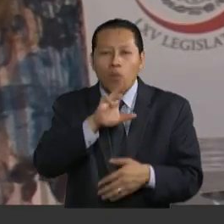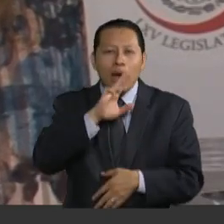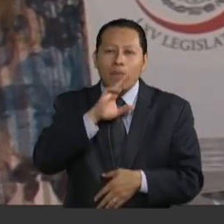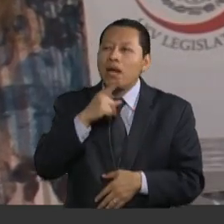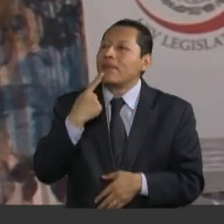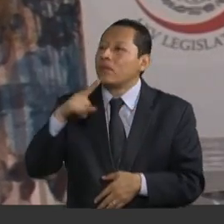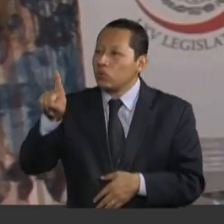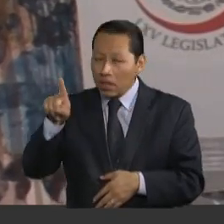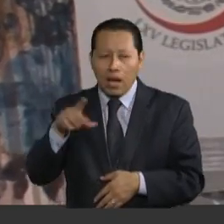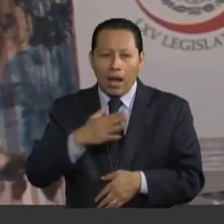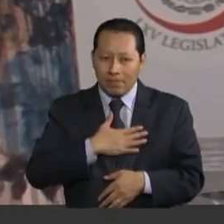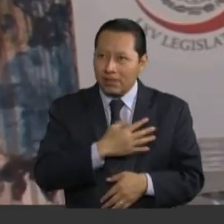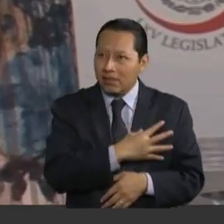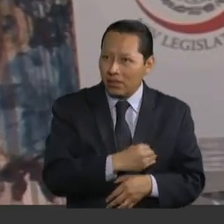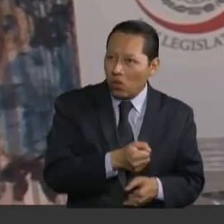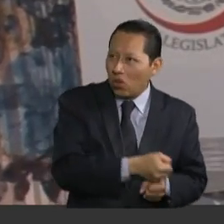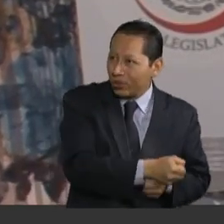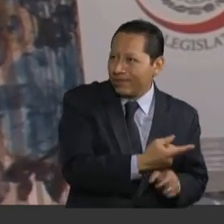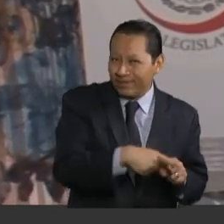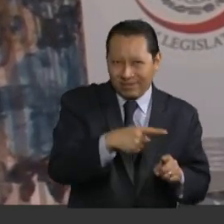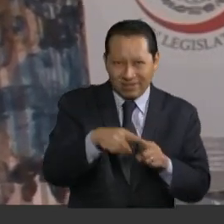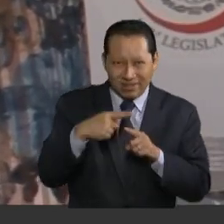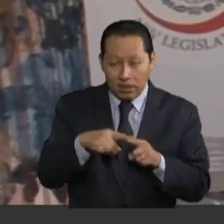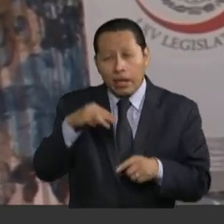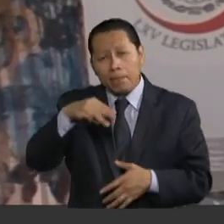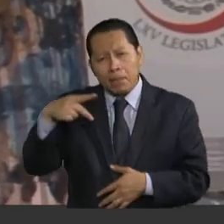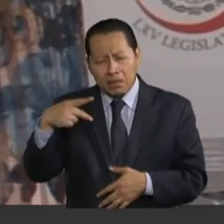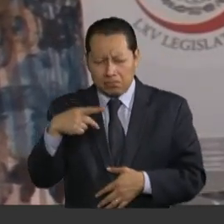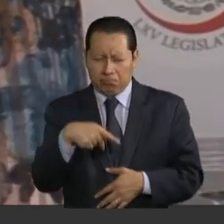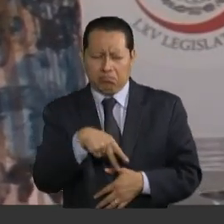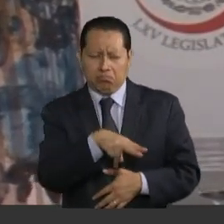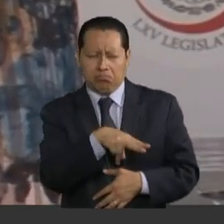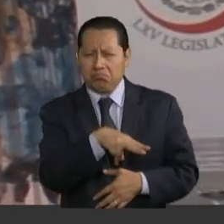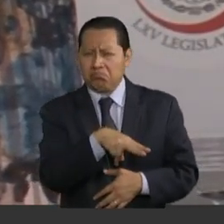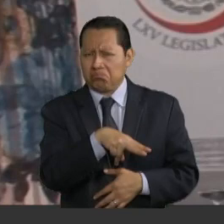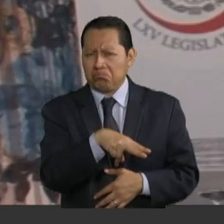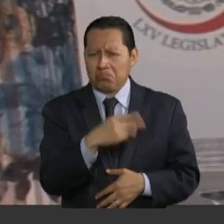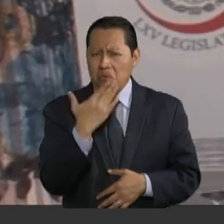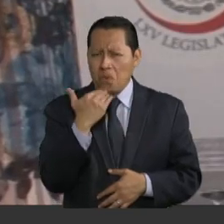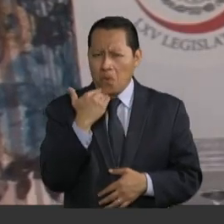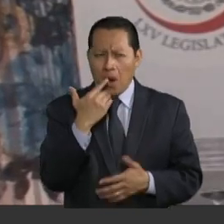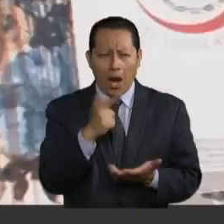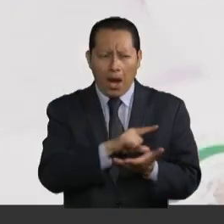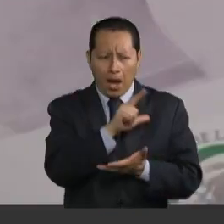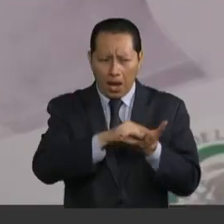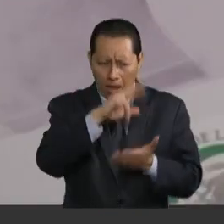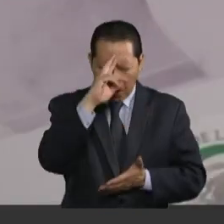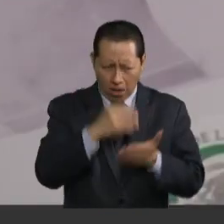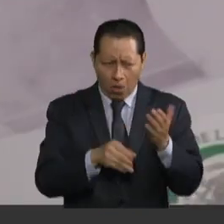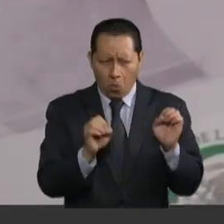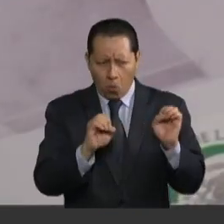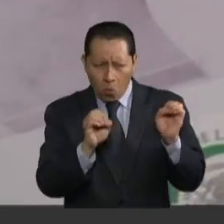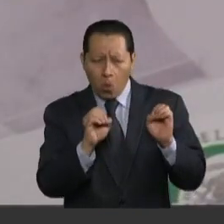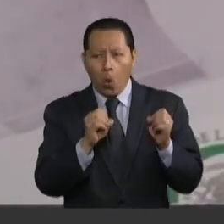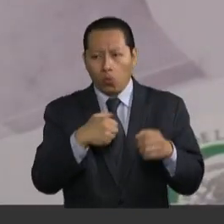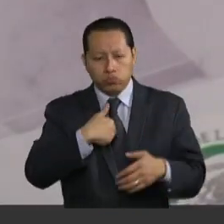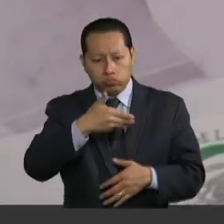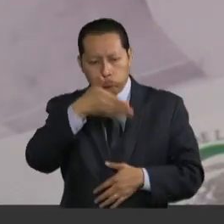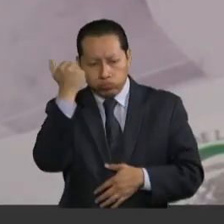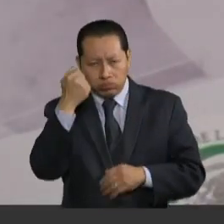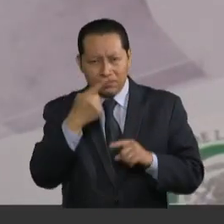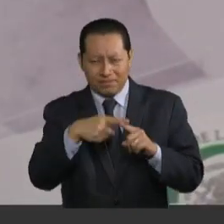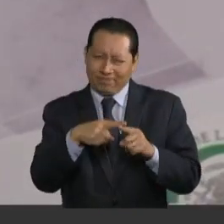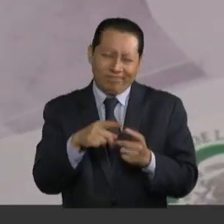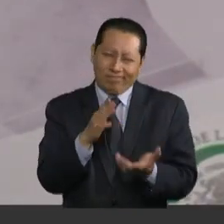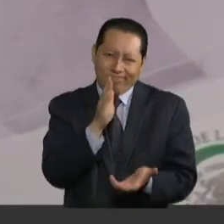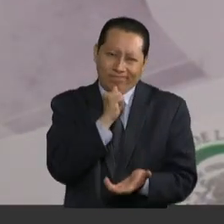vicaria, un ministerio público les diga que eso no es delito o que no existe o que no lo sabe. Es muy importante que los